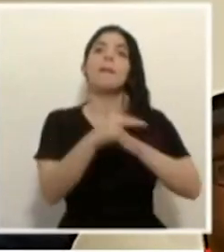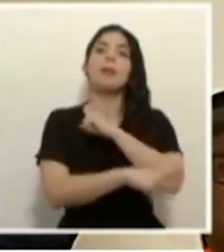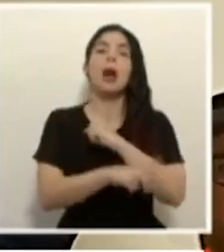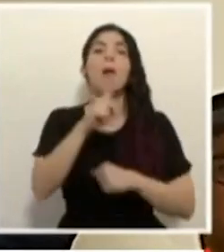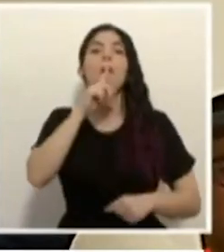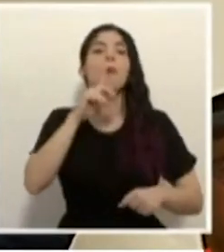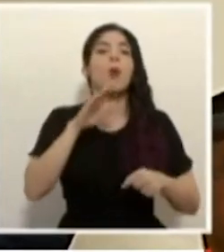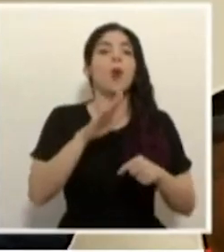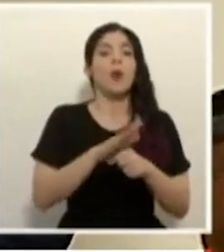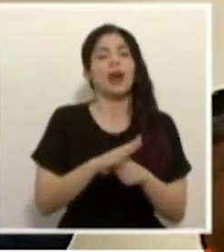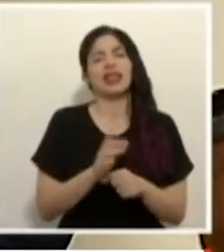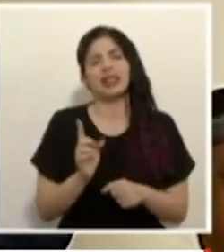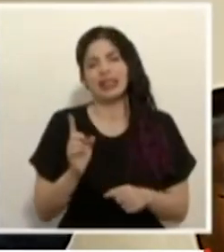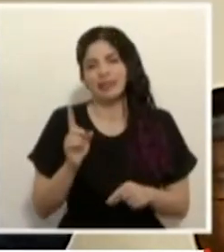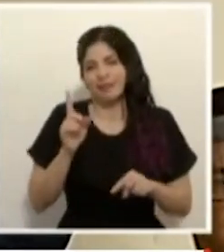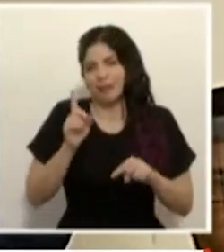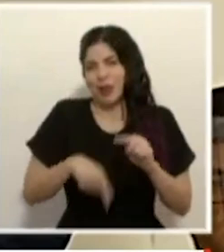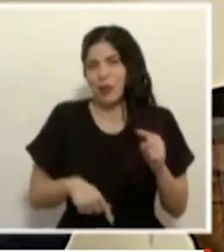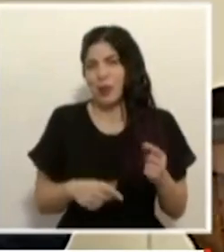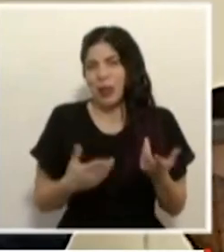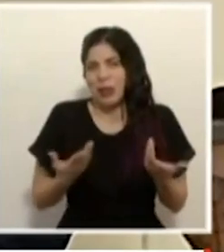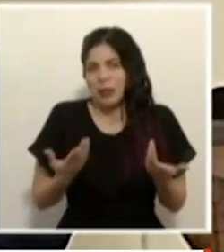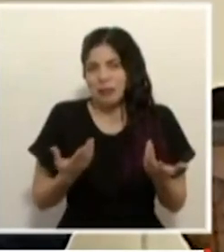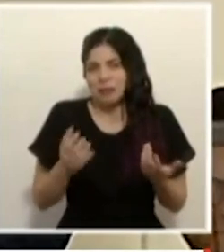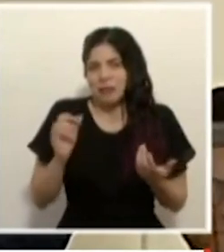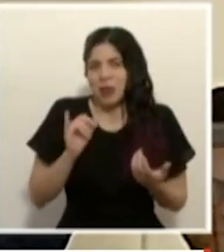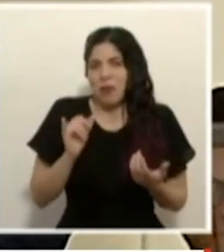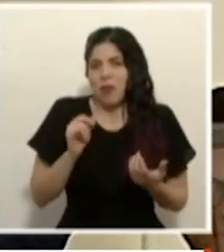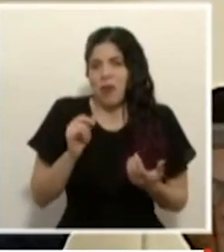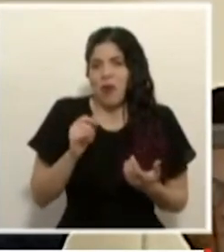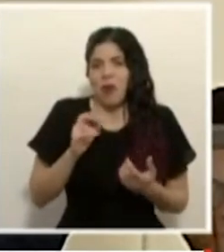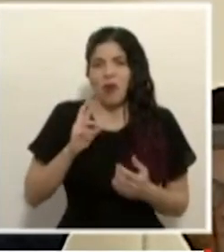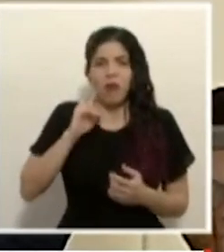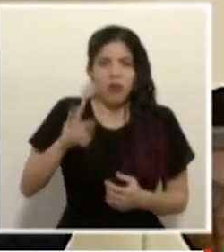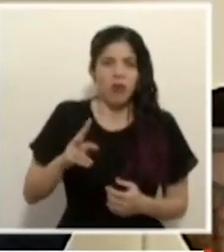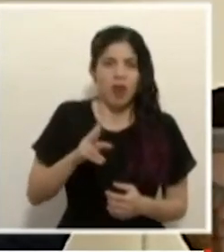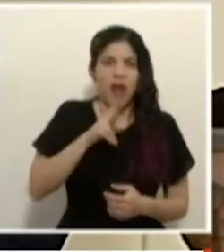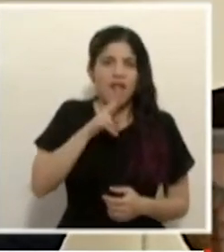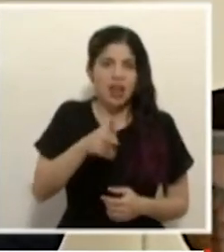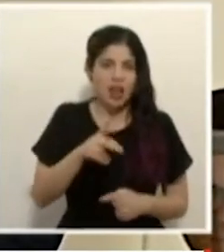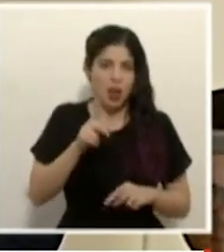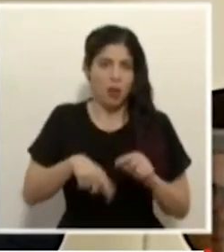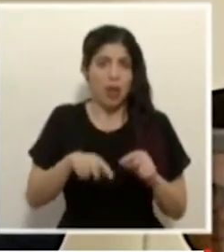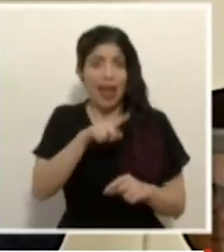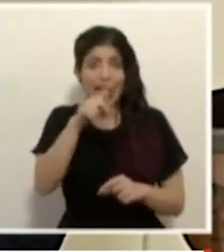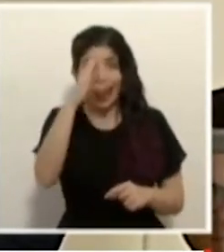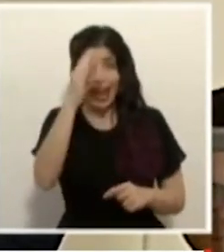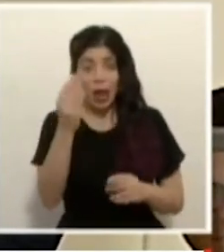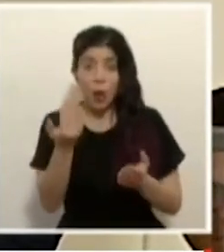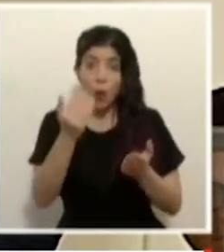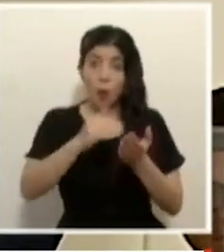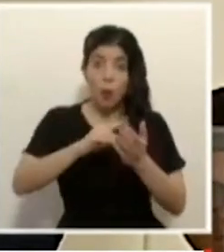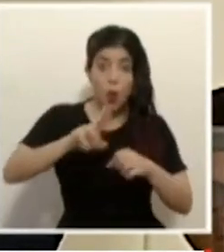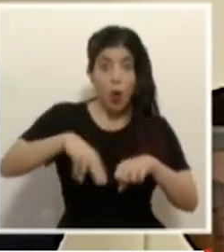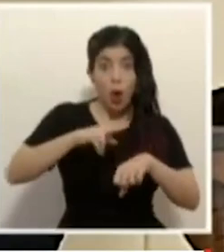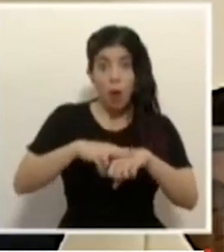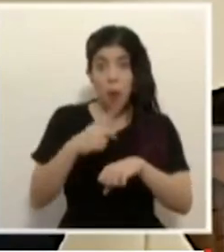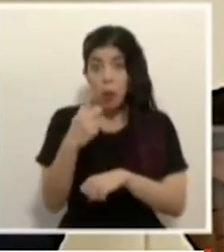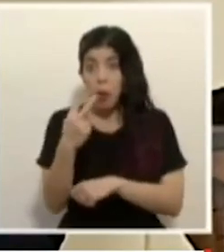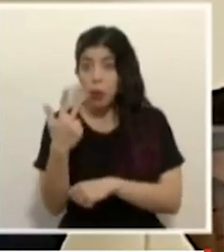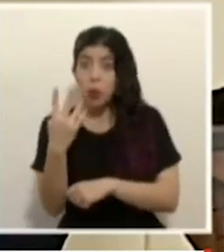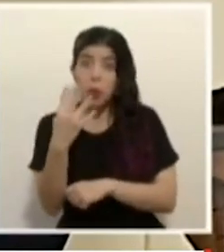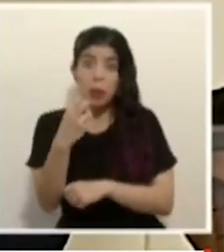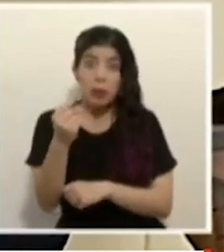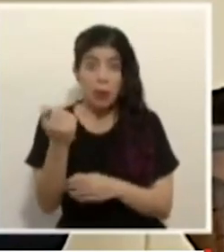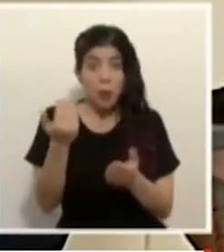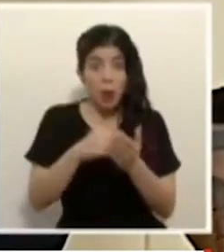sería faltar a la verdad, que vamos a volver a una normalidad en uno, dos, tres, cuatro meses.